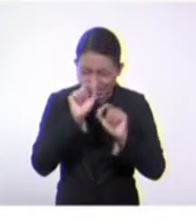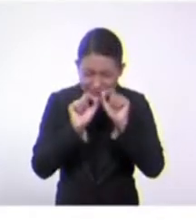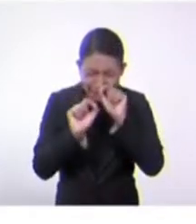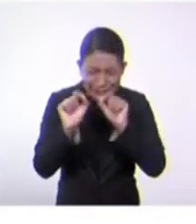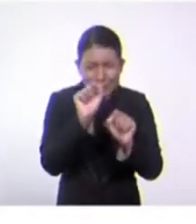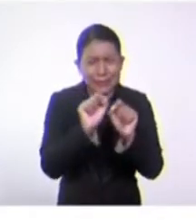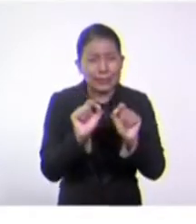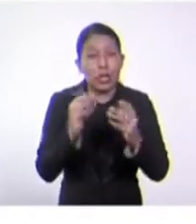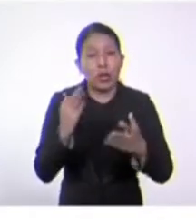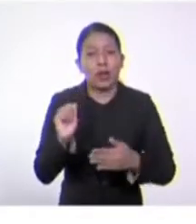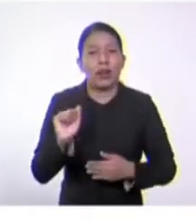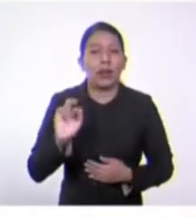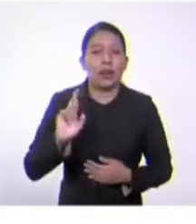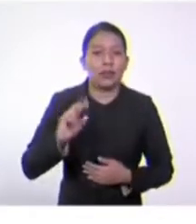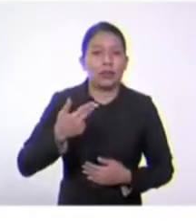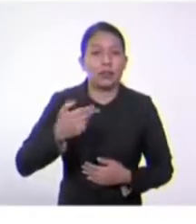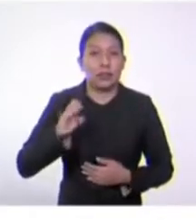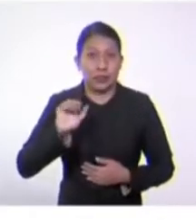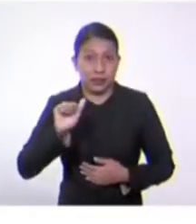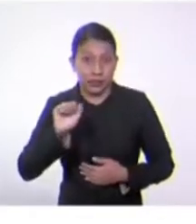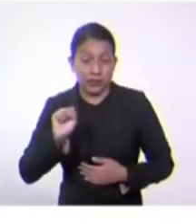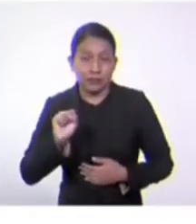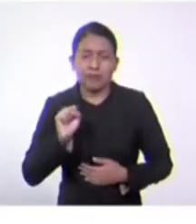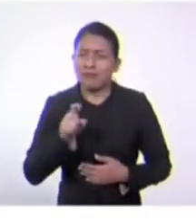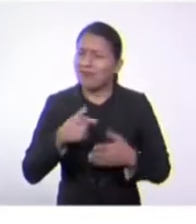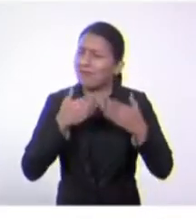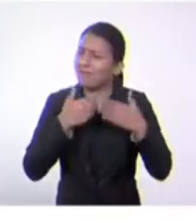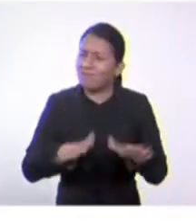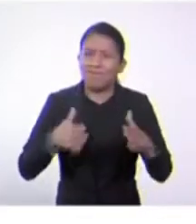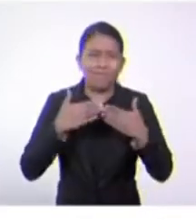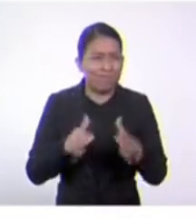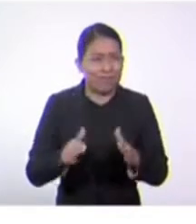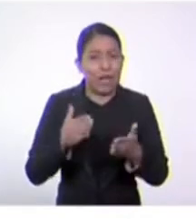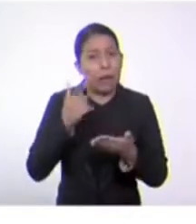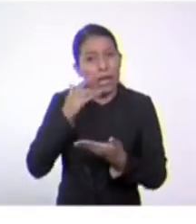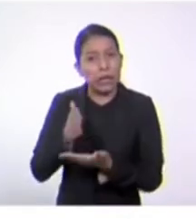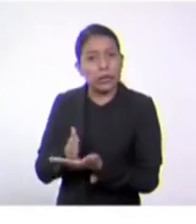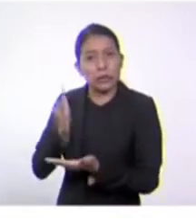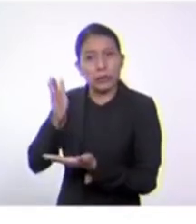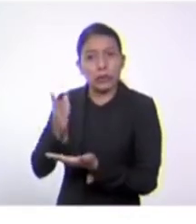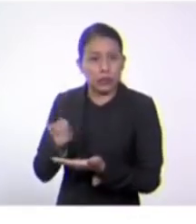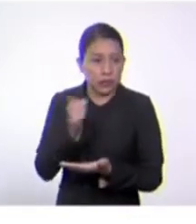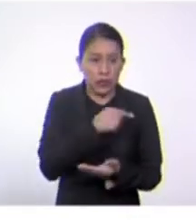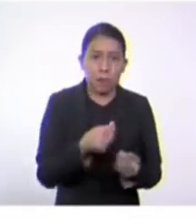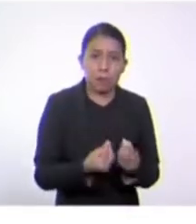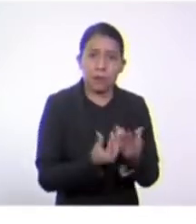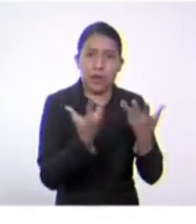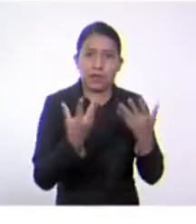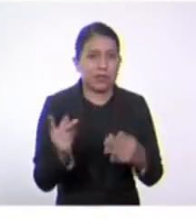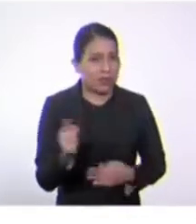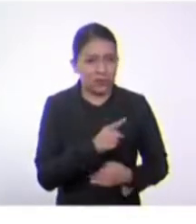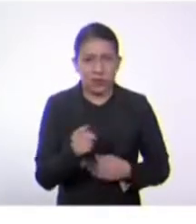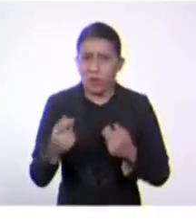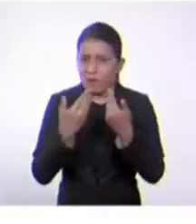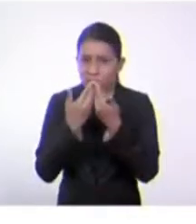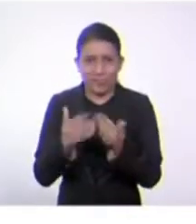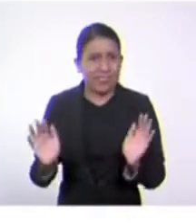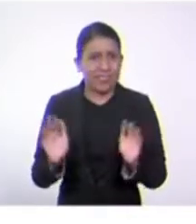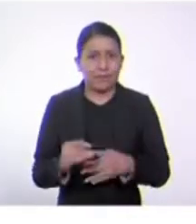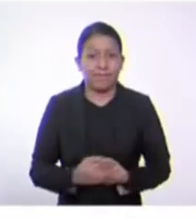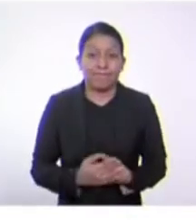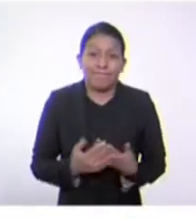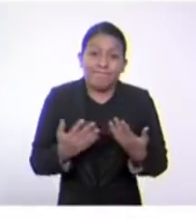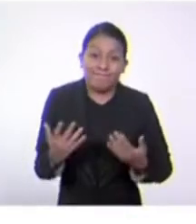eran tan diferentes entre sí como lo puede ser un animal de una planta. Entonces,